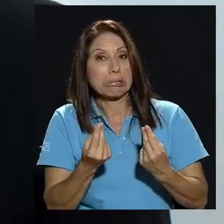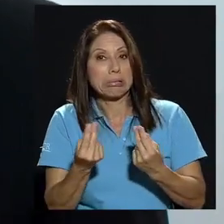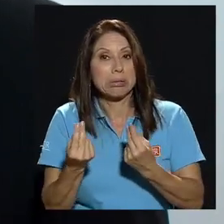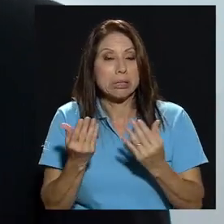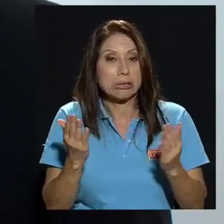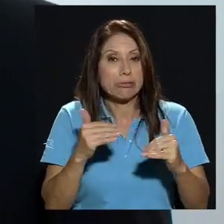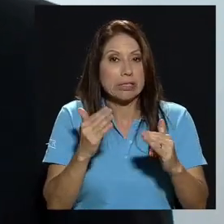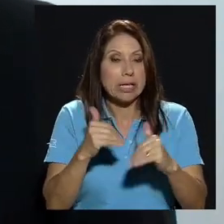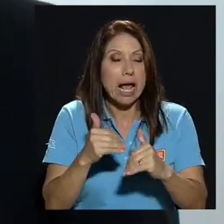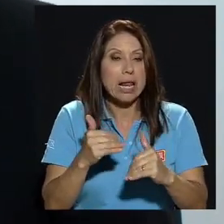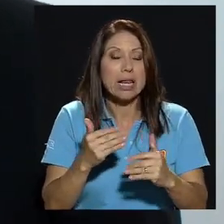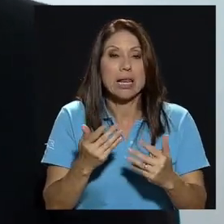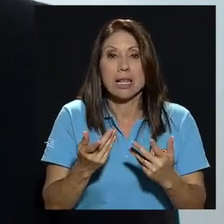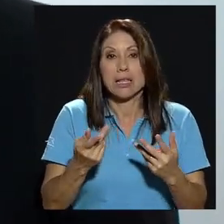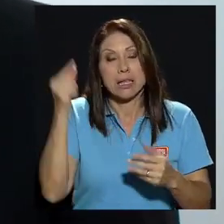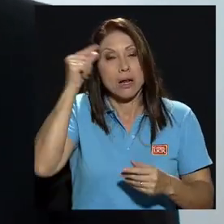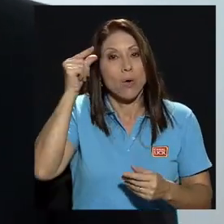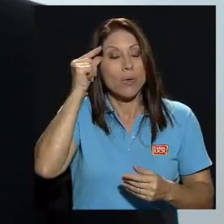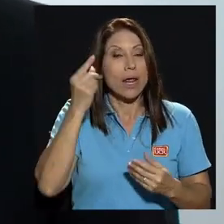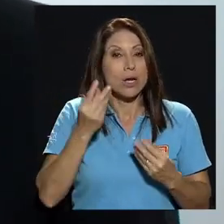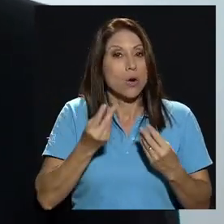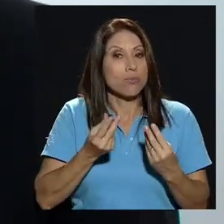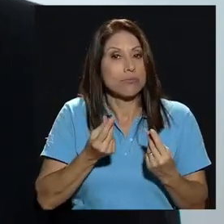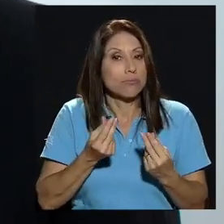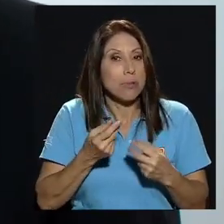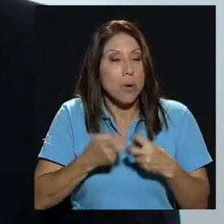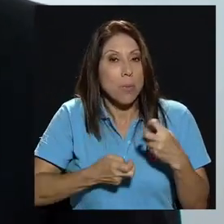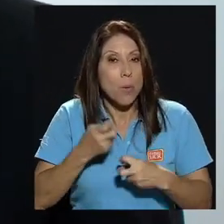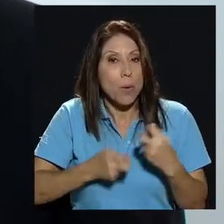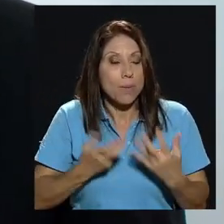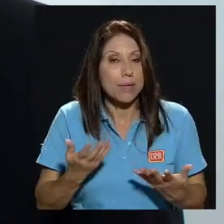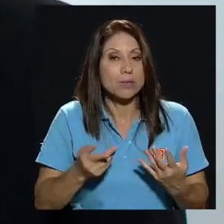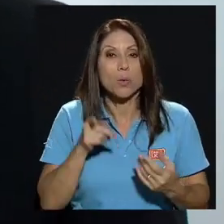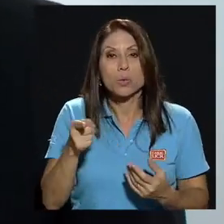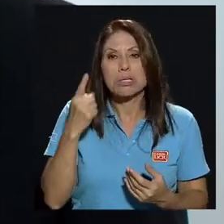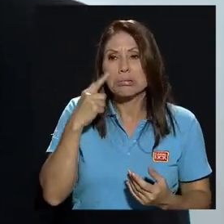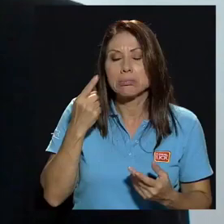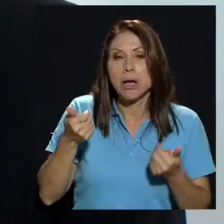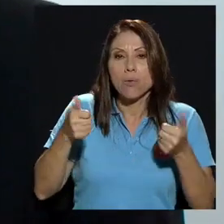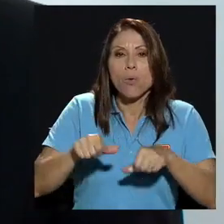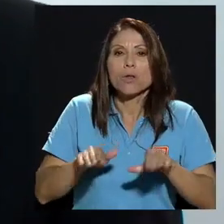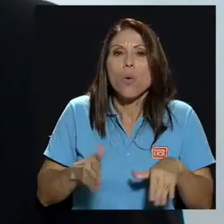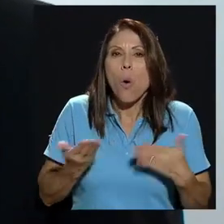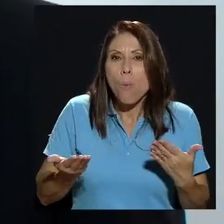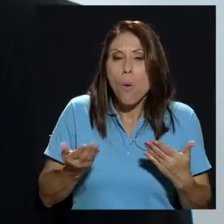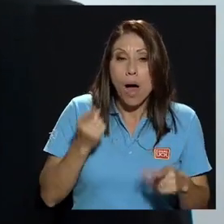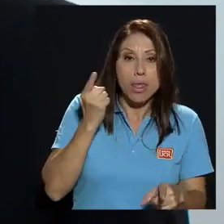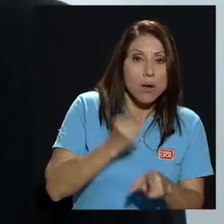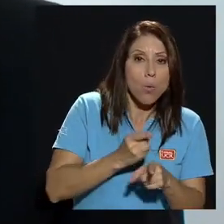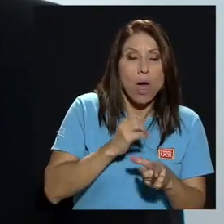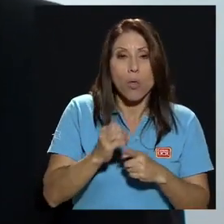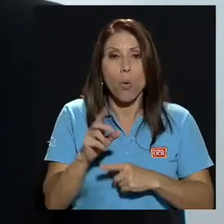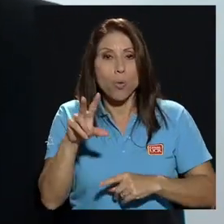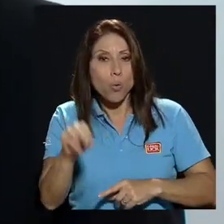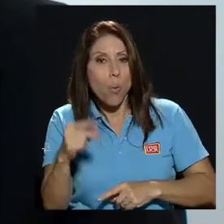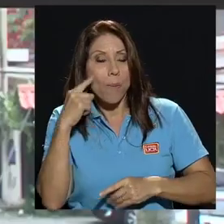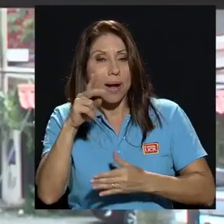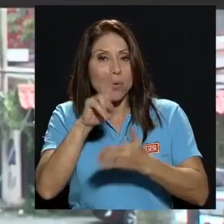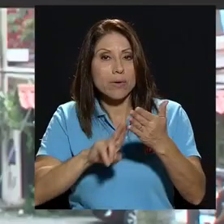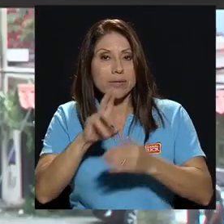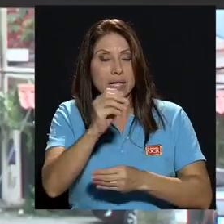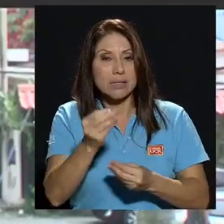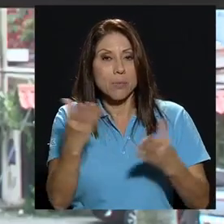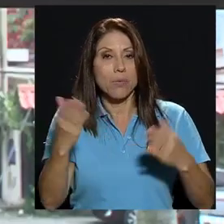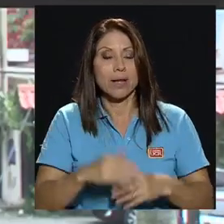de problemas de liquidez por parte del gobierno ¿cómo valora usted ese acuerdo y es adecuado o no para las universidades públicas?